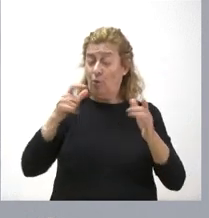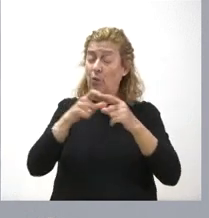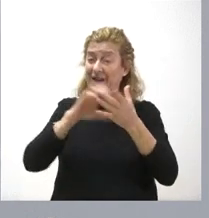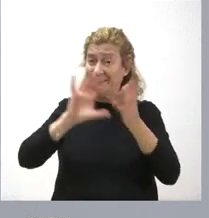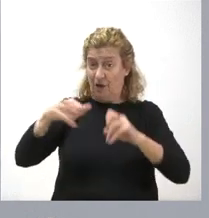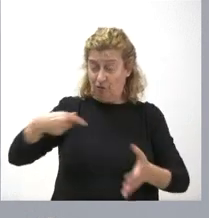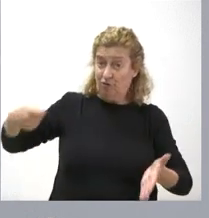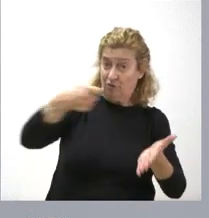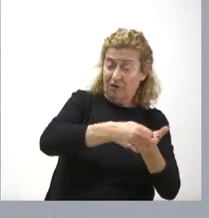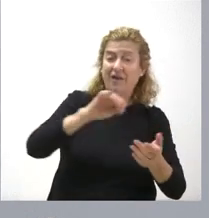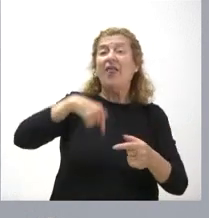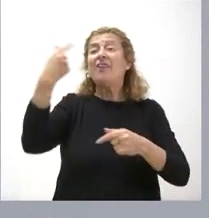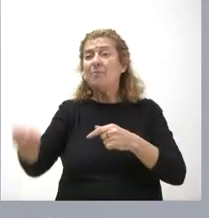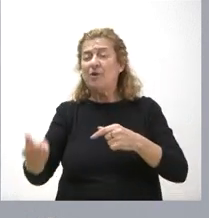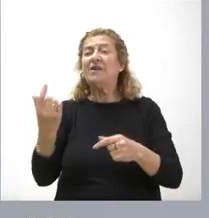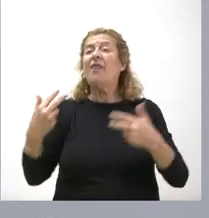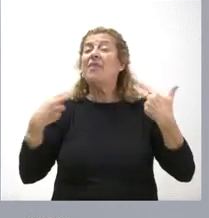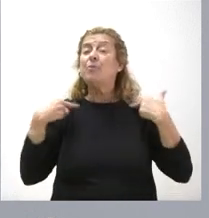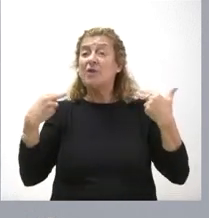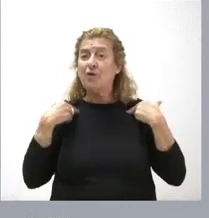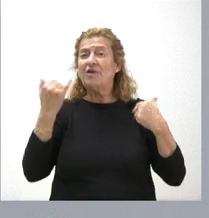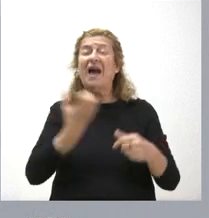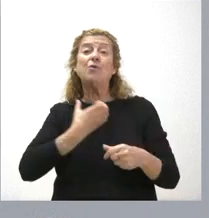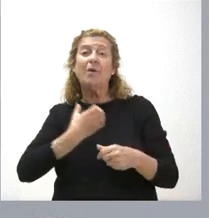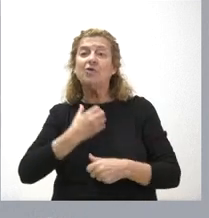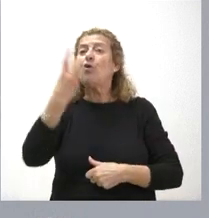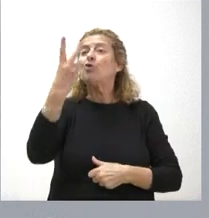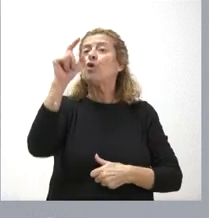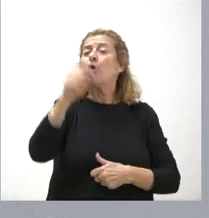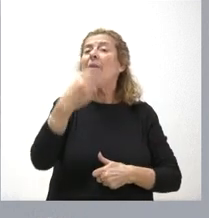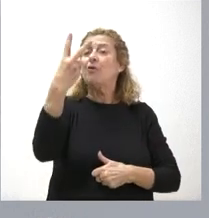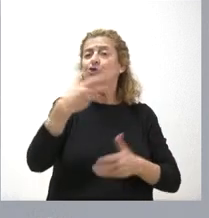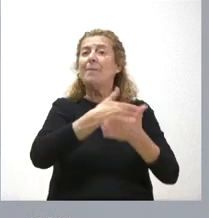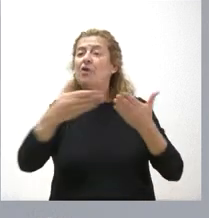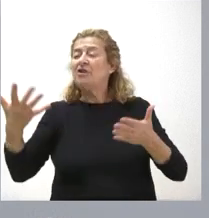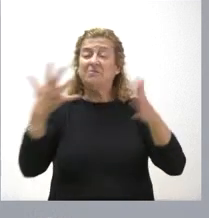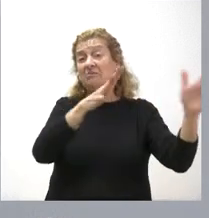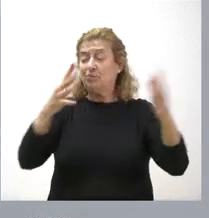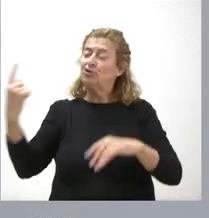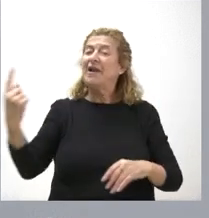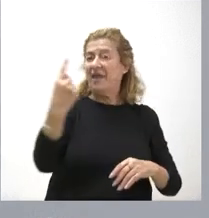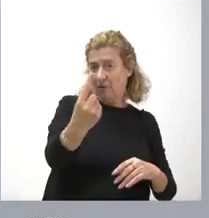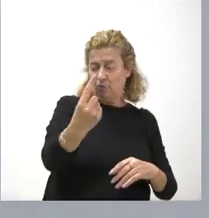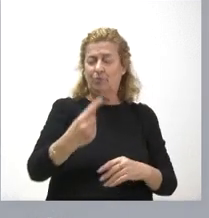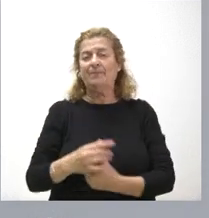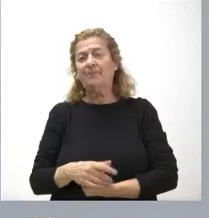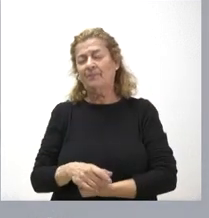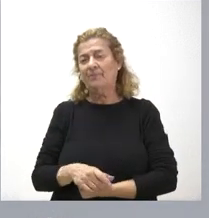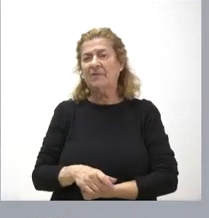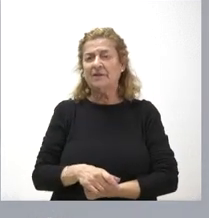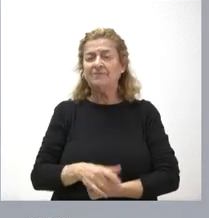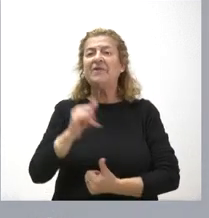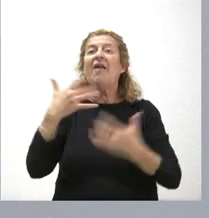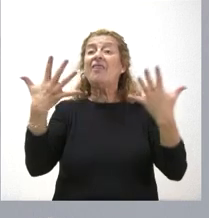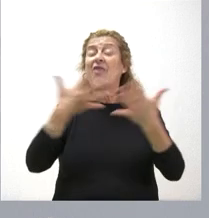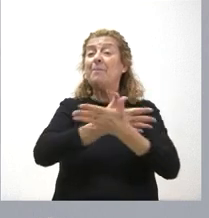Castilla y León y les siguen tanto la Diputación como el Ayuntamiento con 2,2 millones de euros aproximadamente cada uno de ellos. Diez